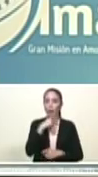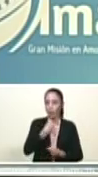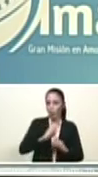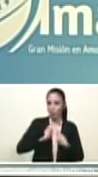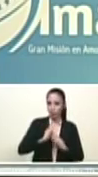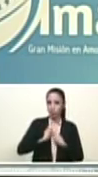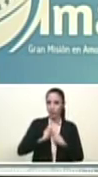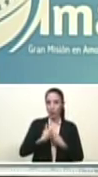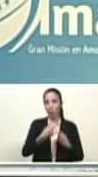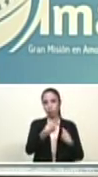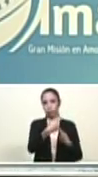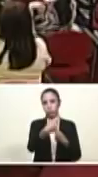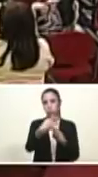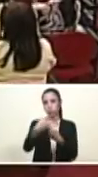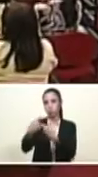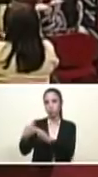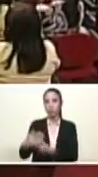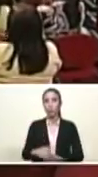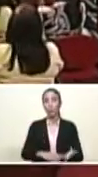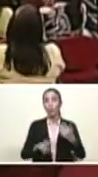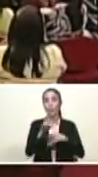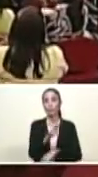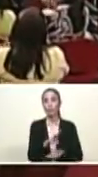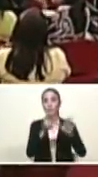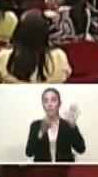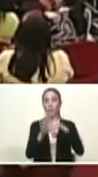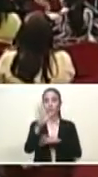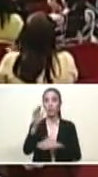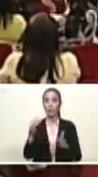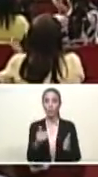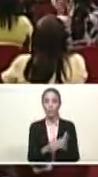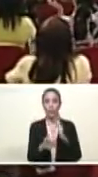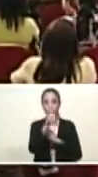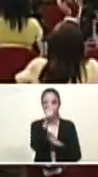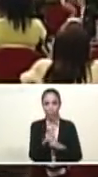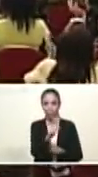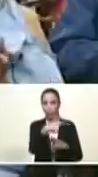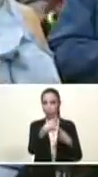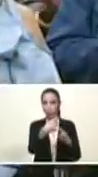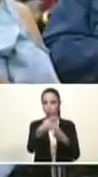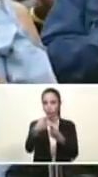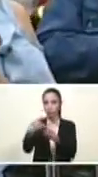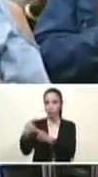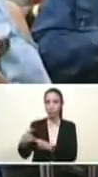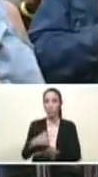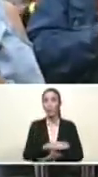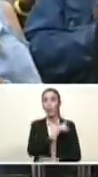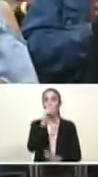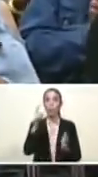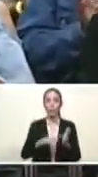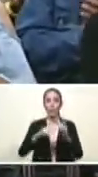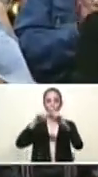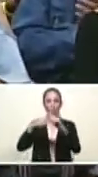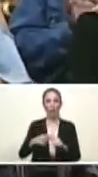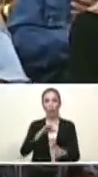Con estas 275.110 pensiones, llegaríamos,